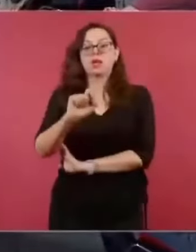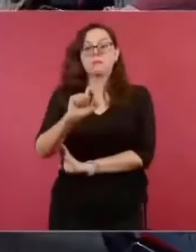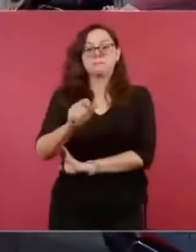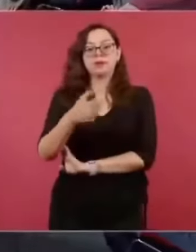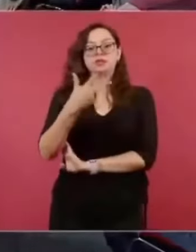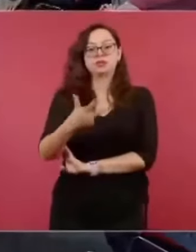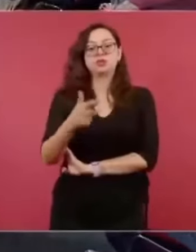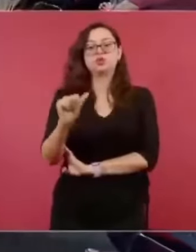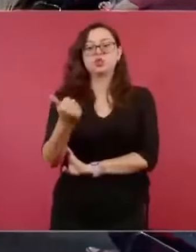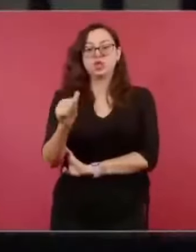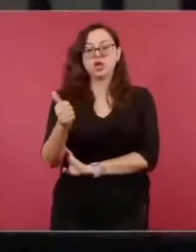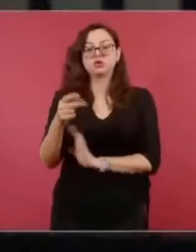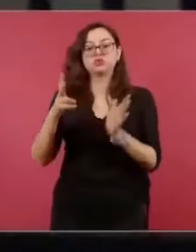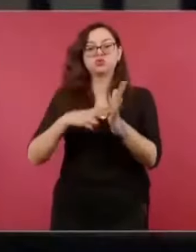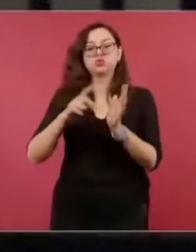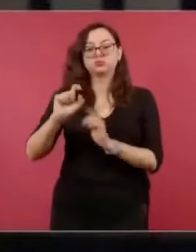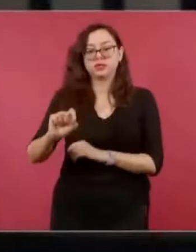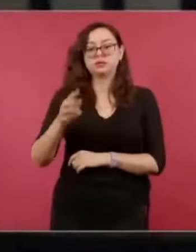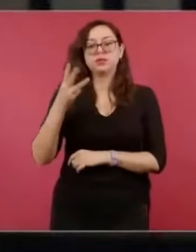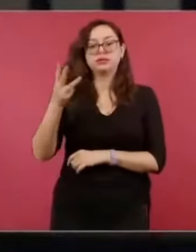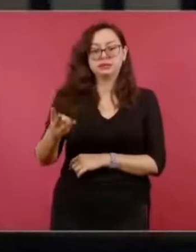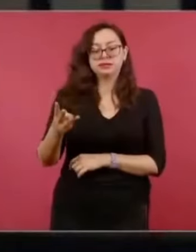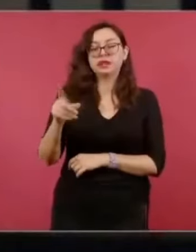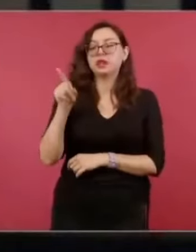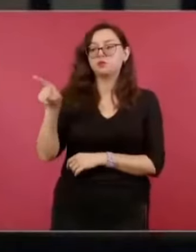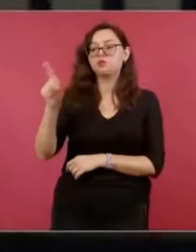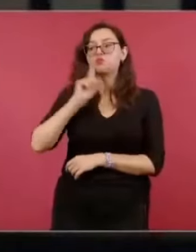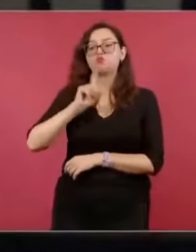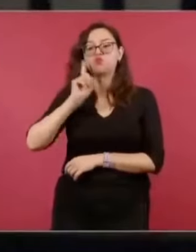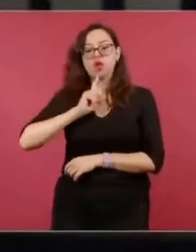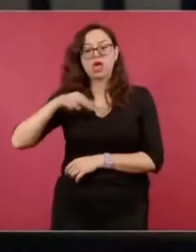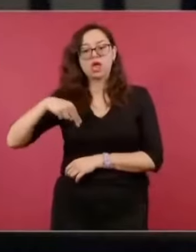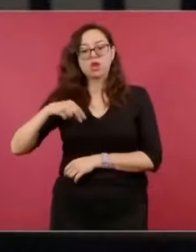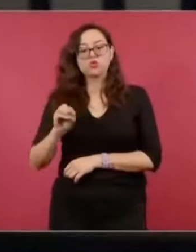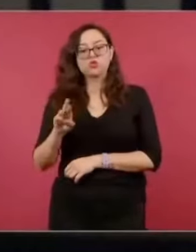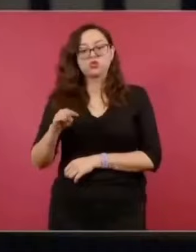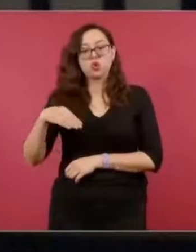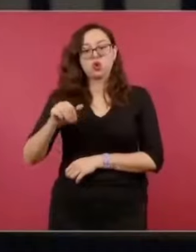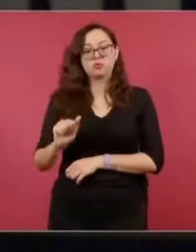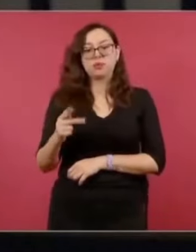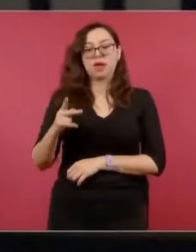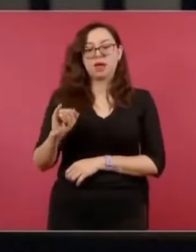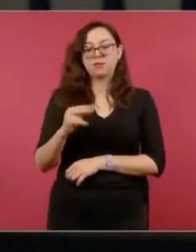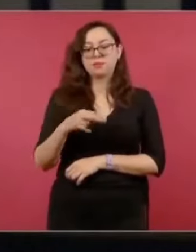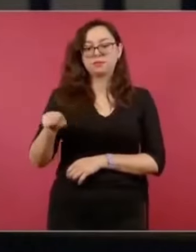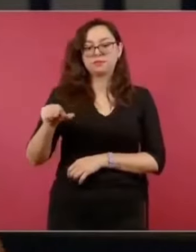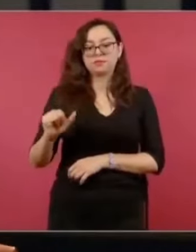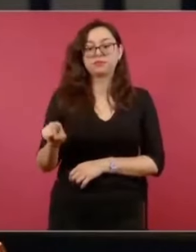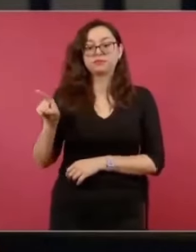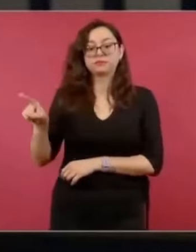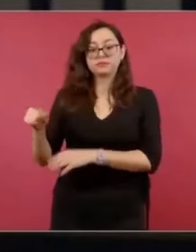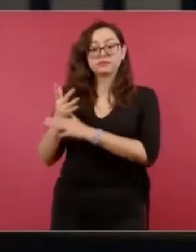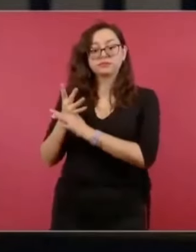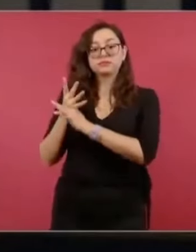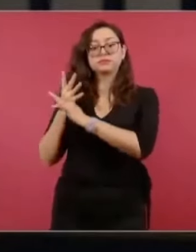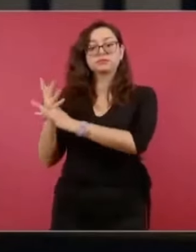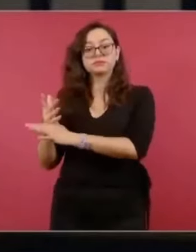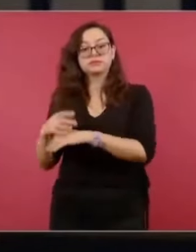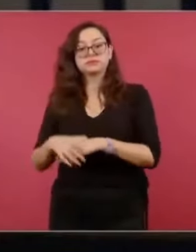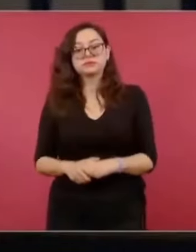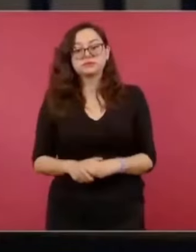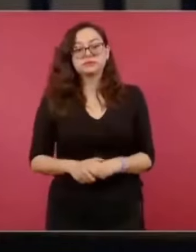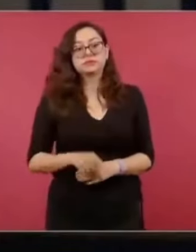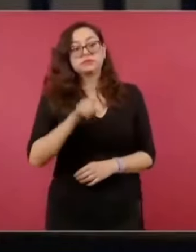de 2023 Norma Piña, la presidenta de la Suprema Corte, de que si el legislativo no les